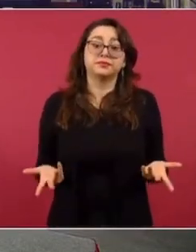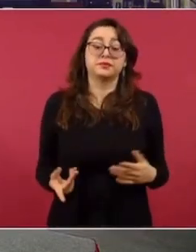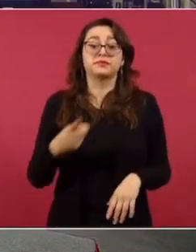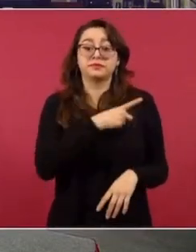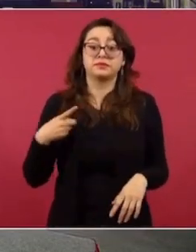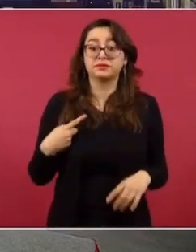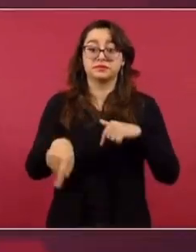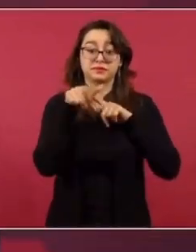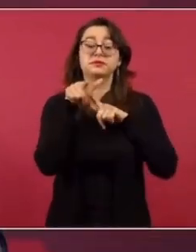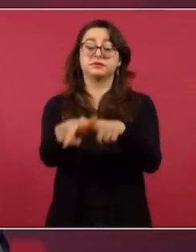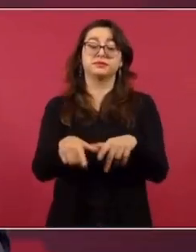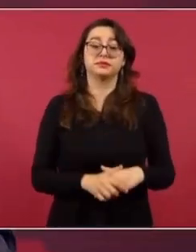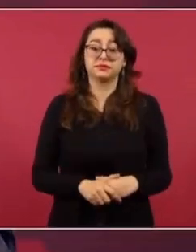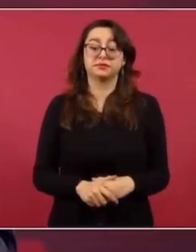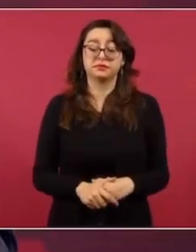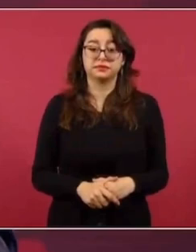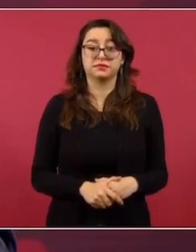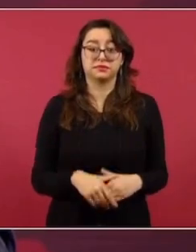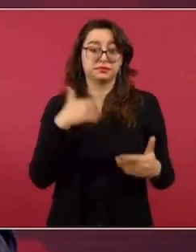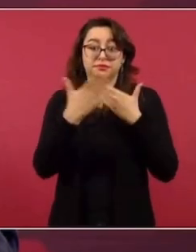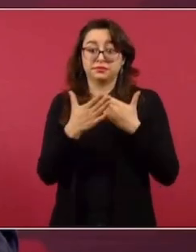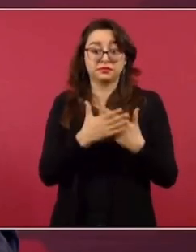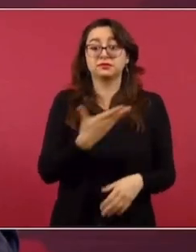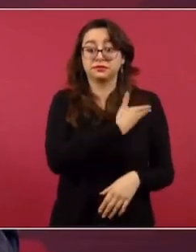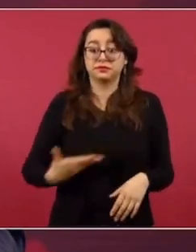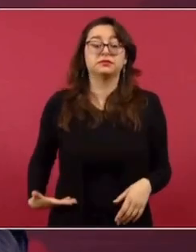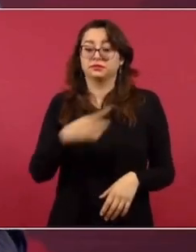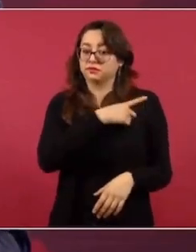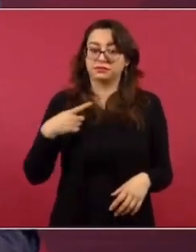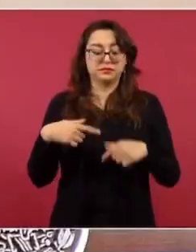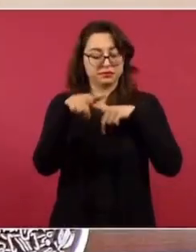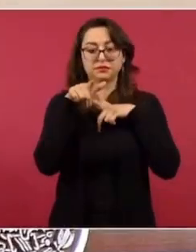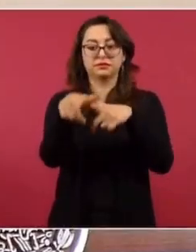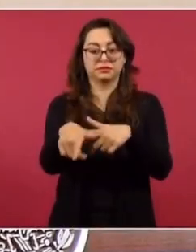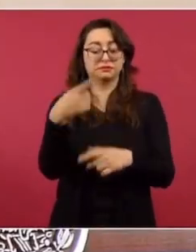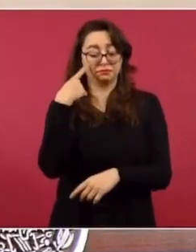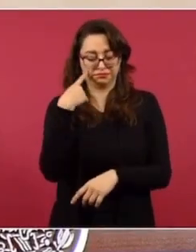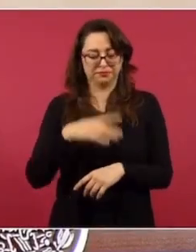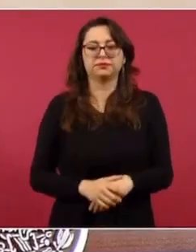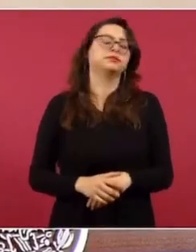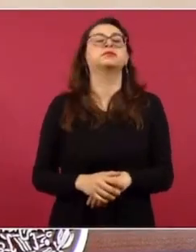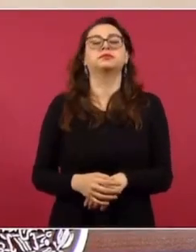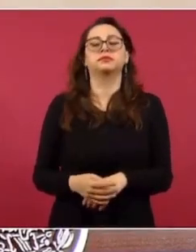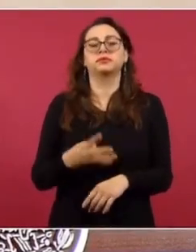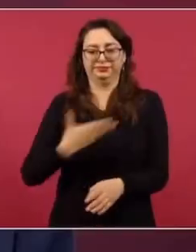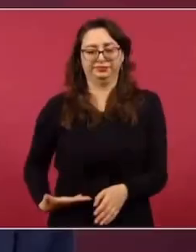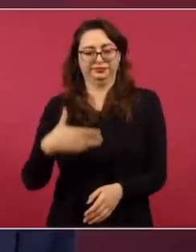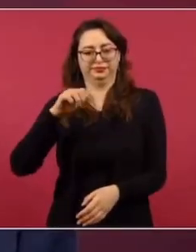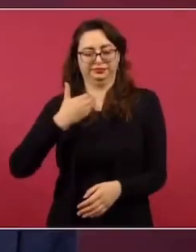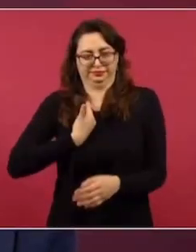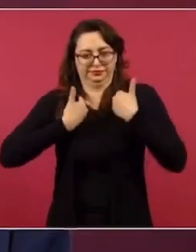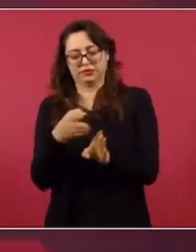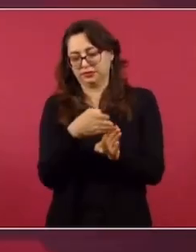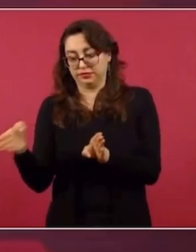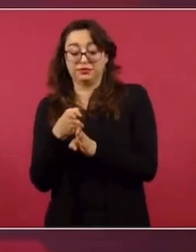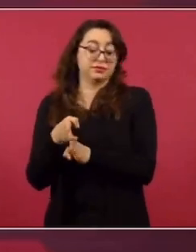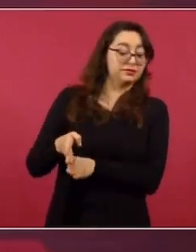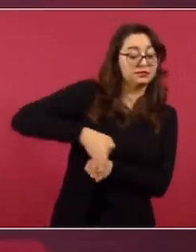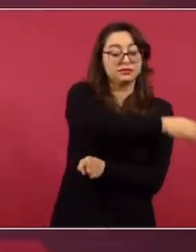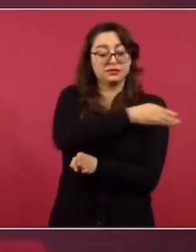ya se levantó la producción. Iba en descenso. 14 años consecutivos, 15.